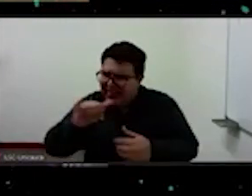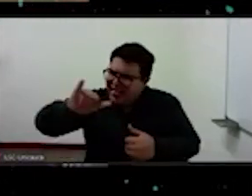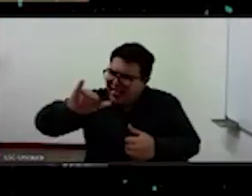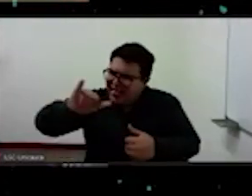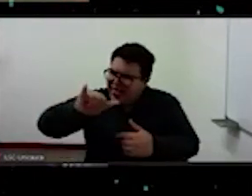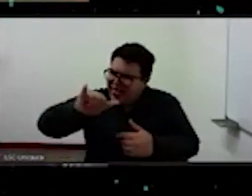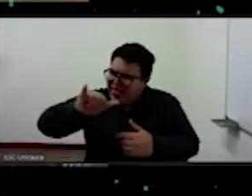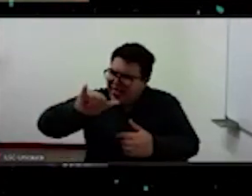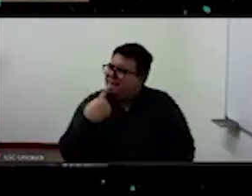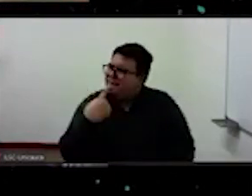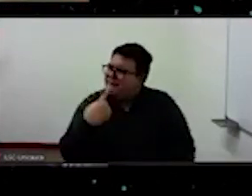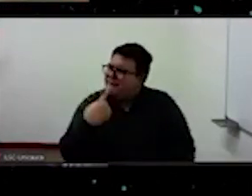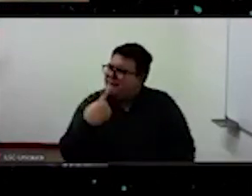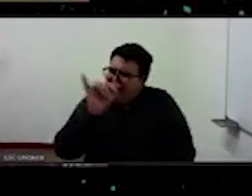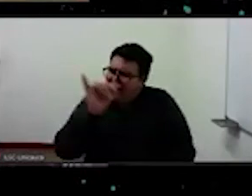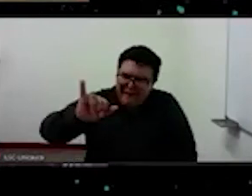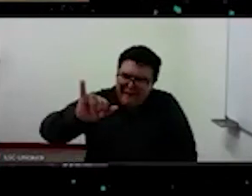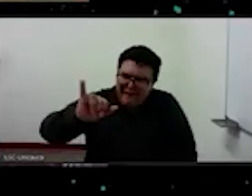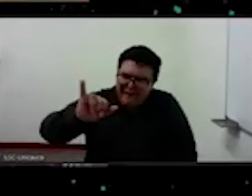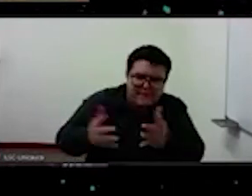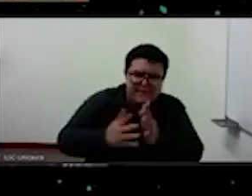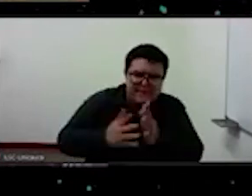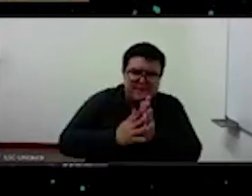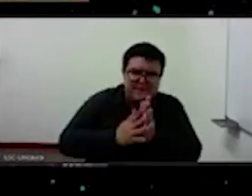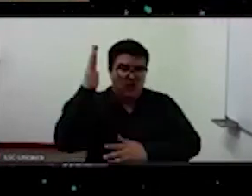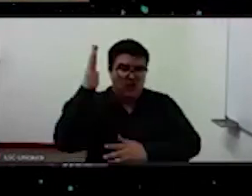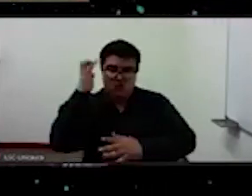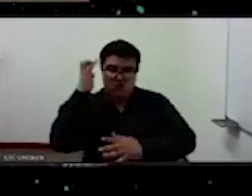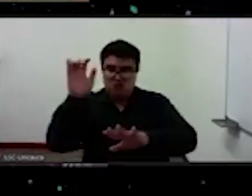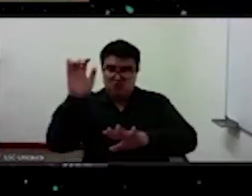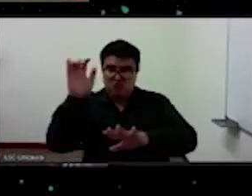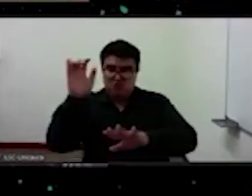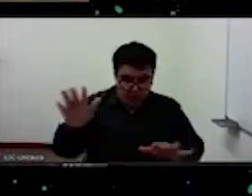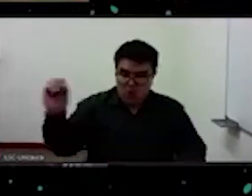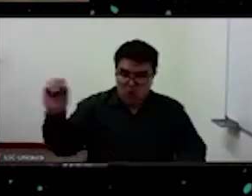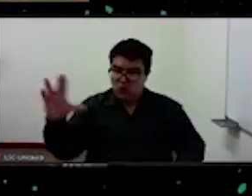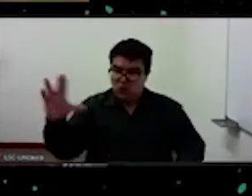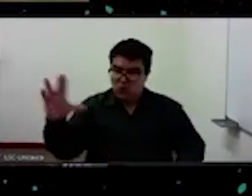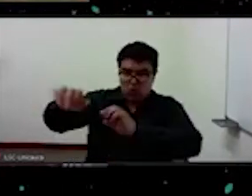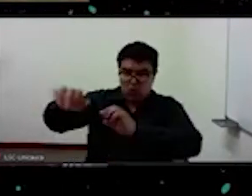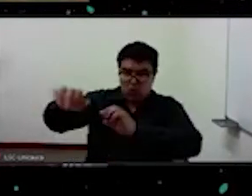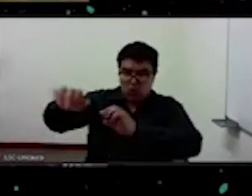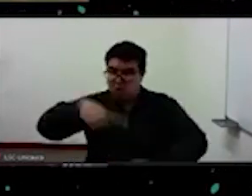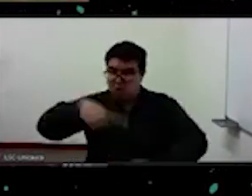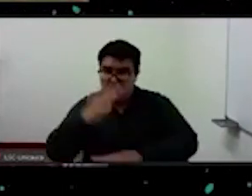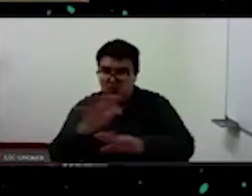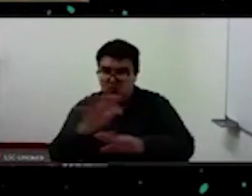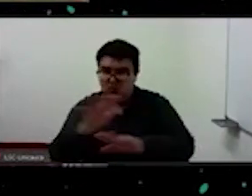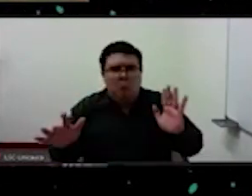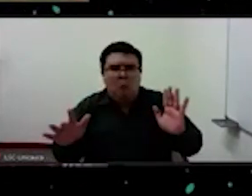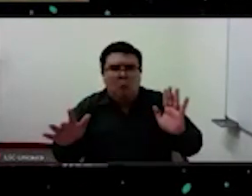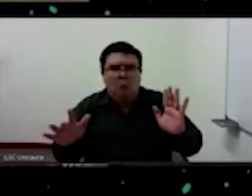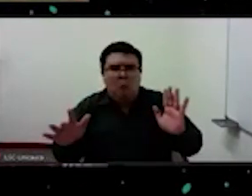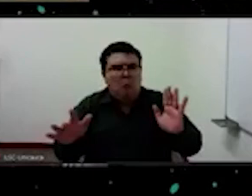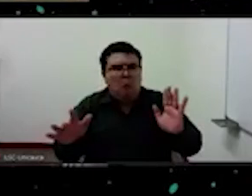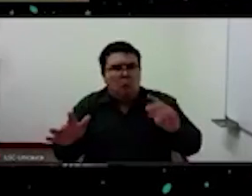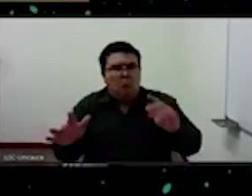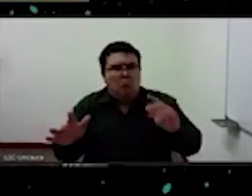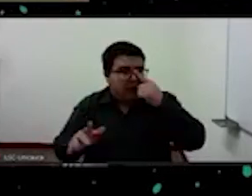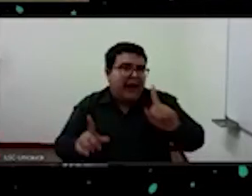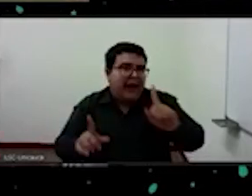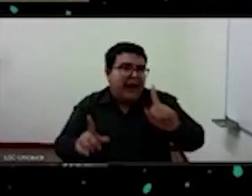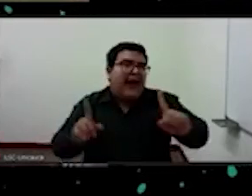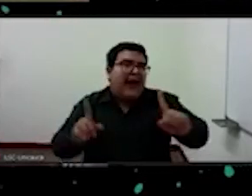solo europea o solo occidental o solo blanca pero la diferencia es que